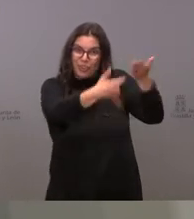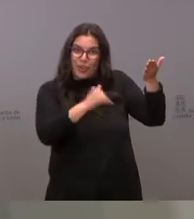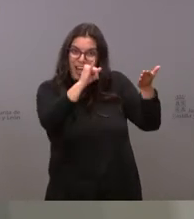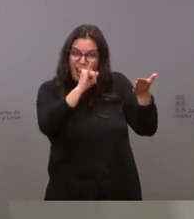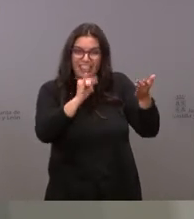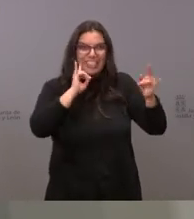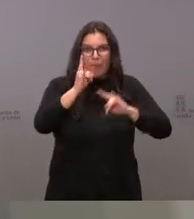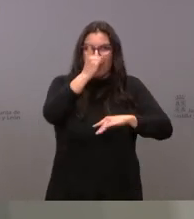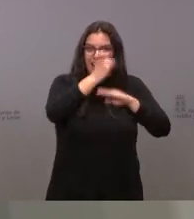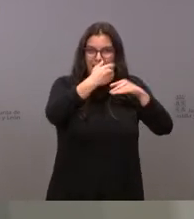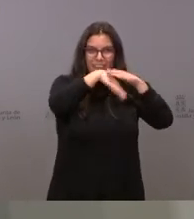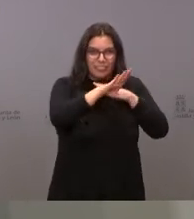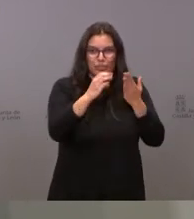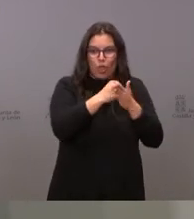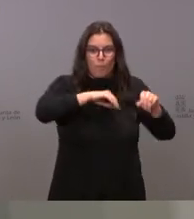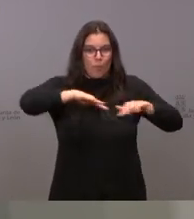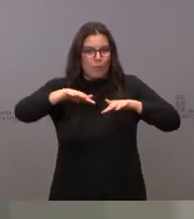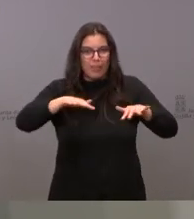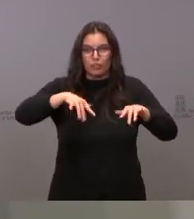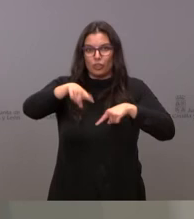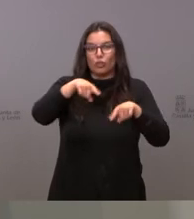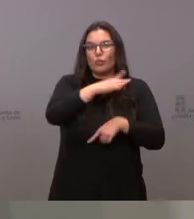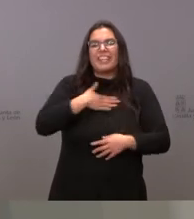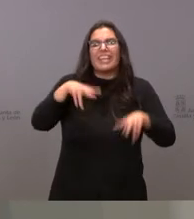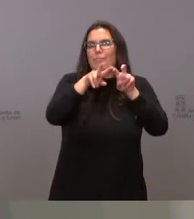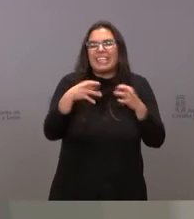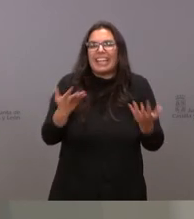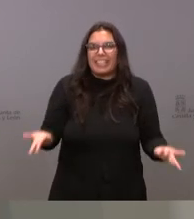registro de los movimientos. ¿Qué es lo que quiere usted investigar?